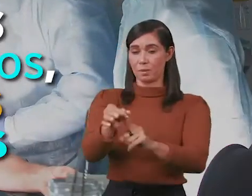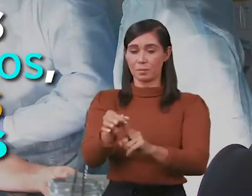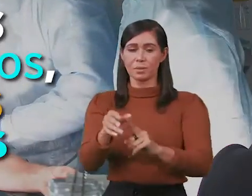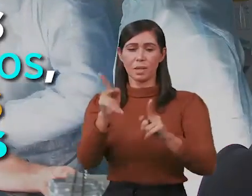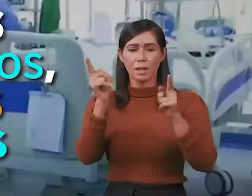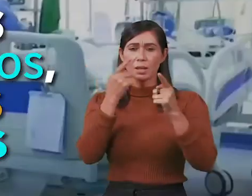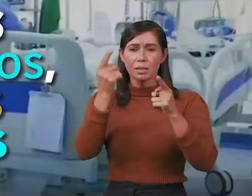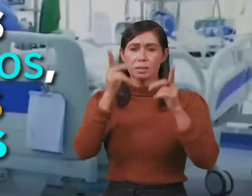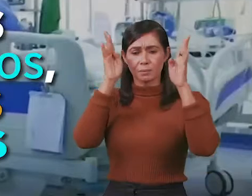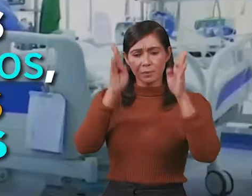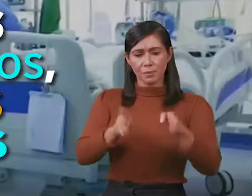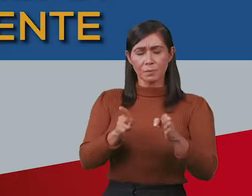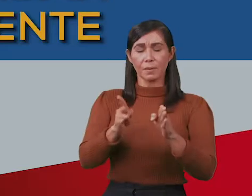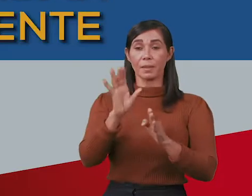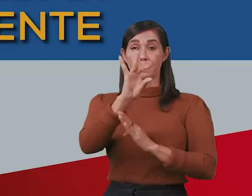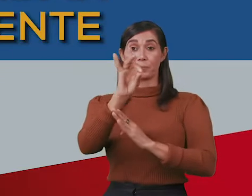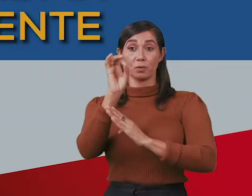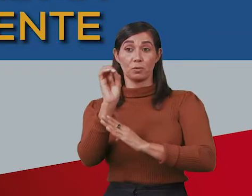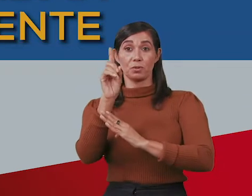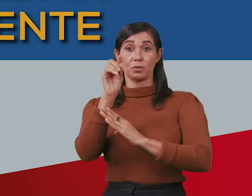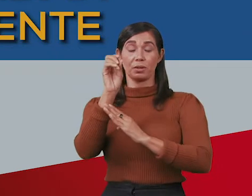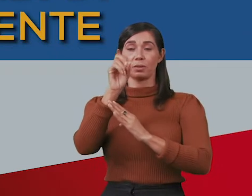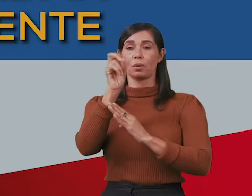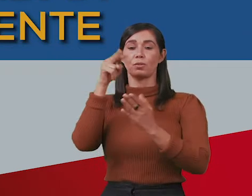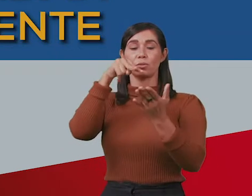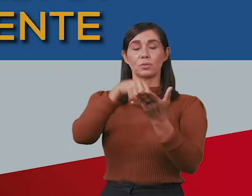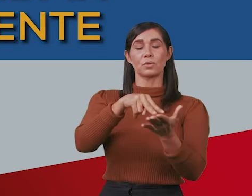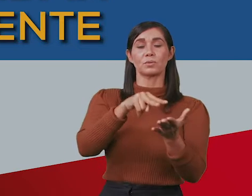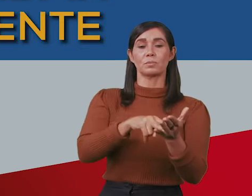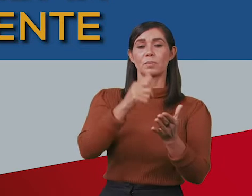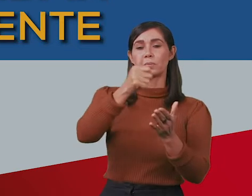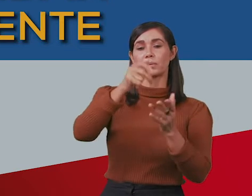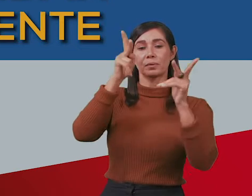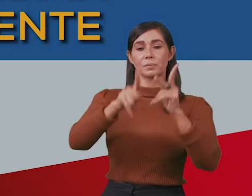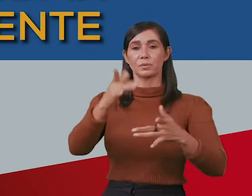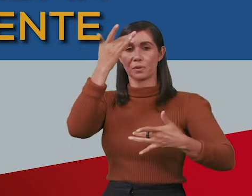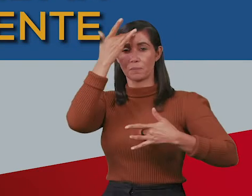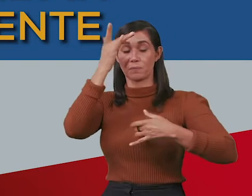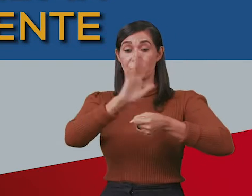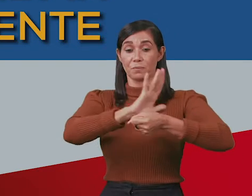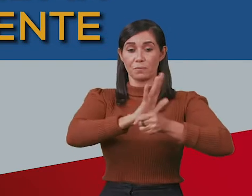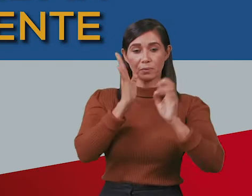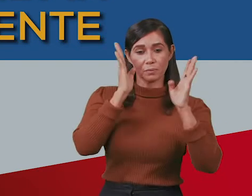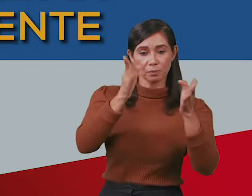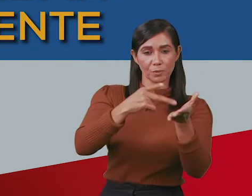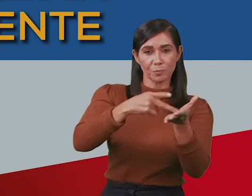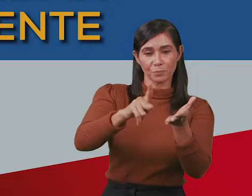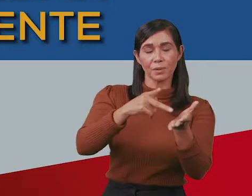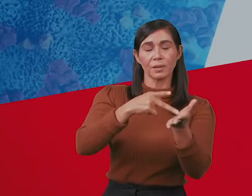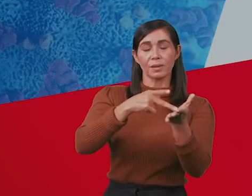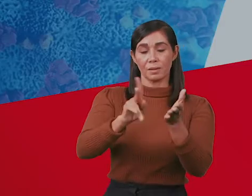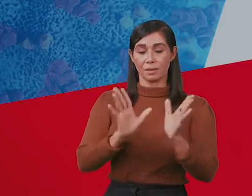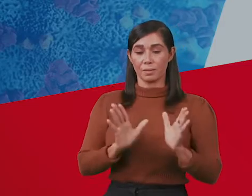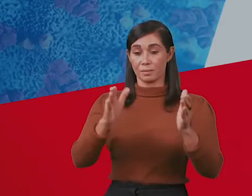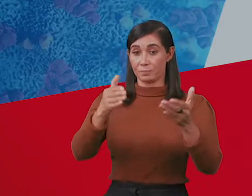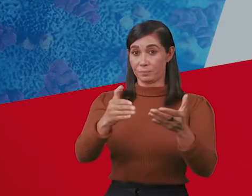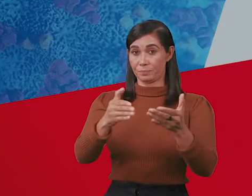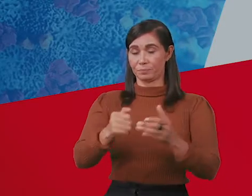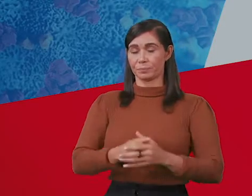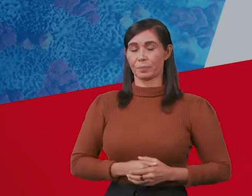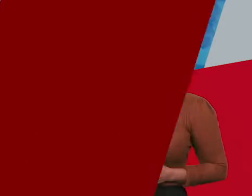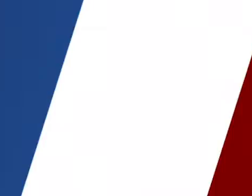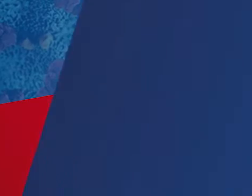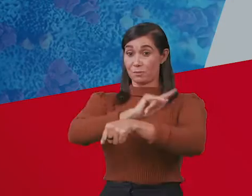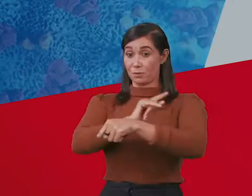neumólogos e internistas de 800 pesos a 2.000 pesos por cada paciente que atiendan directamente en áreas de